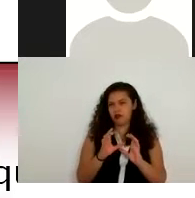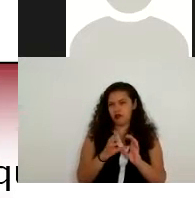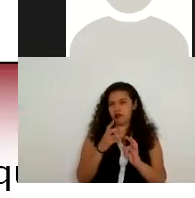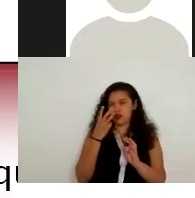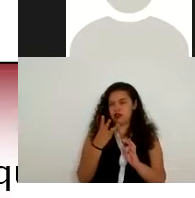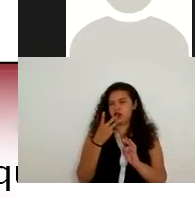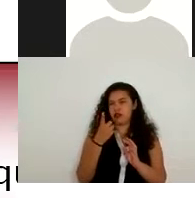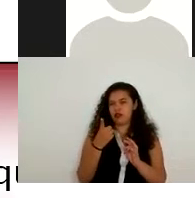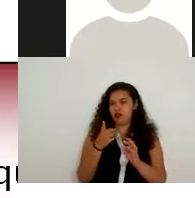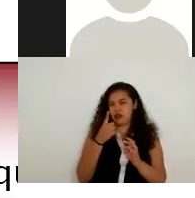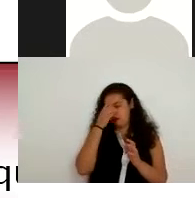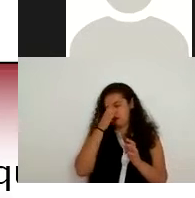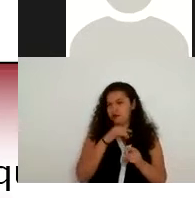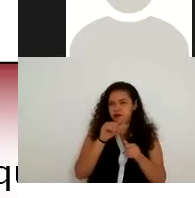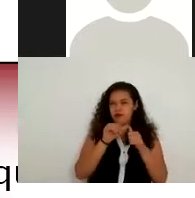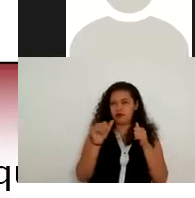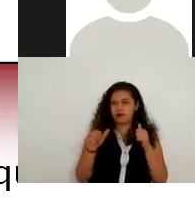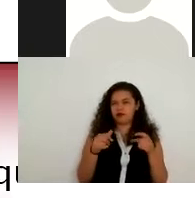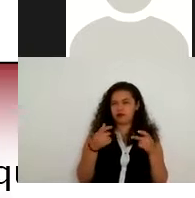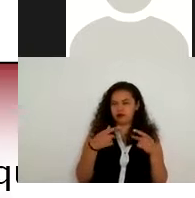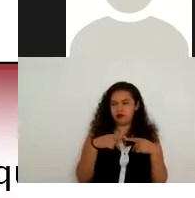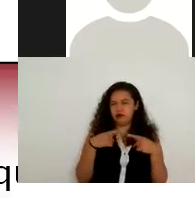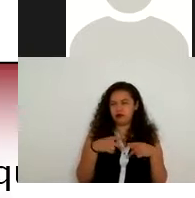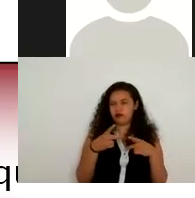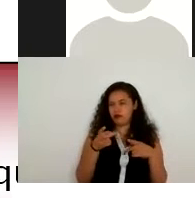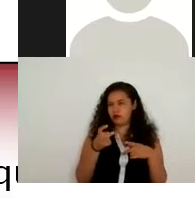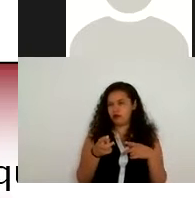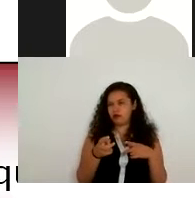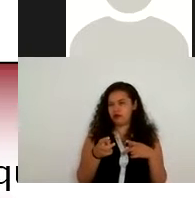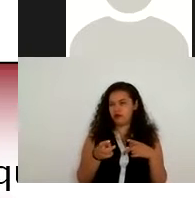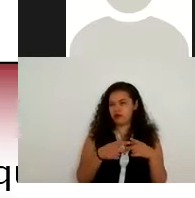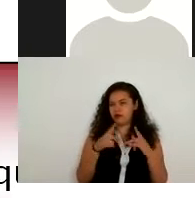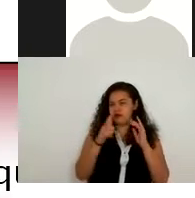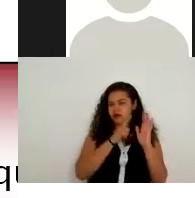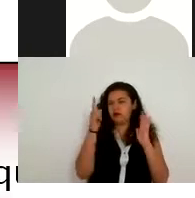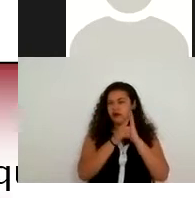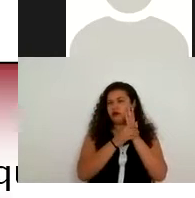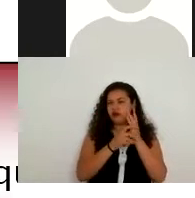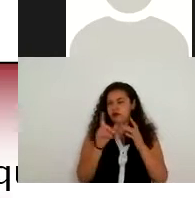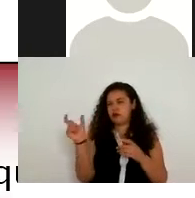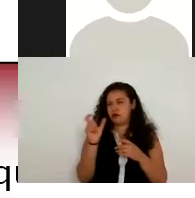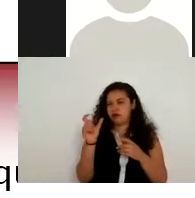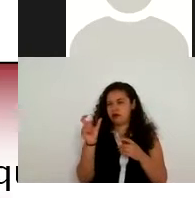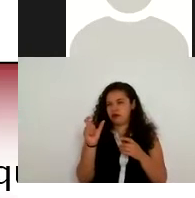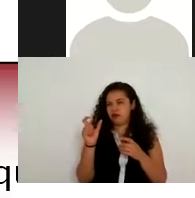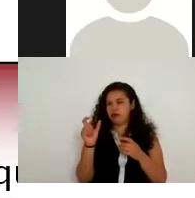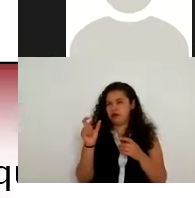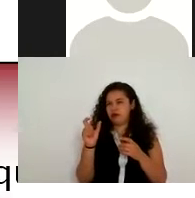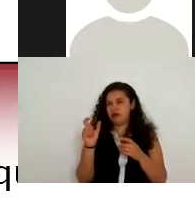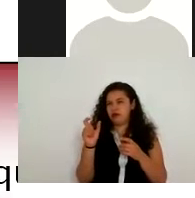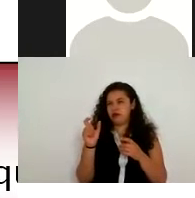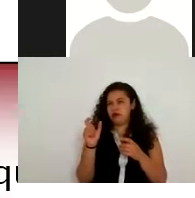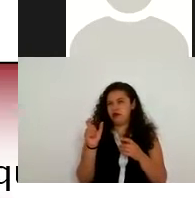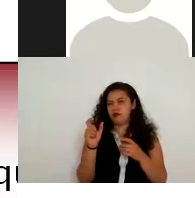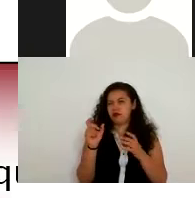personales esta es una figura que refiere la ley en cuanto a que debe existir un departamento de datos personales